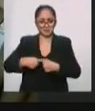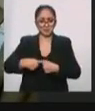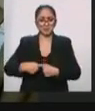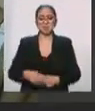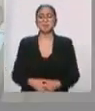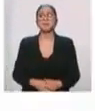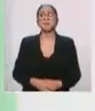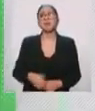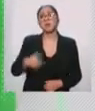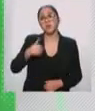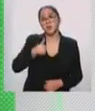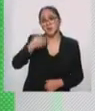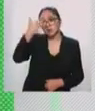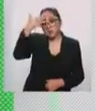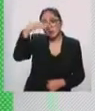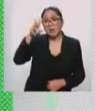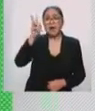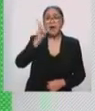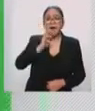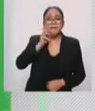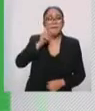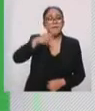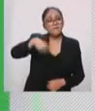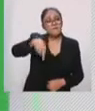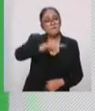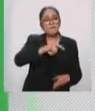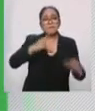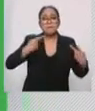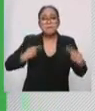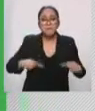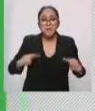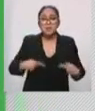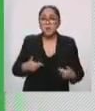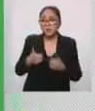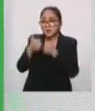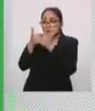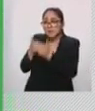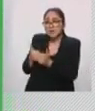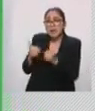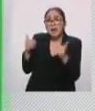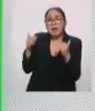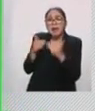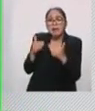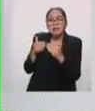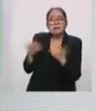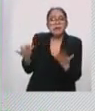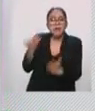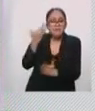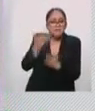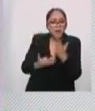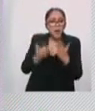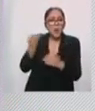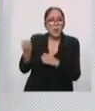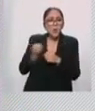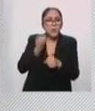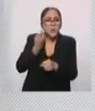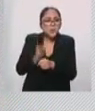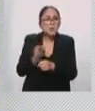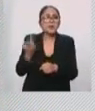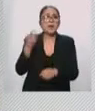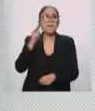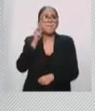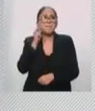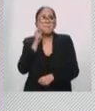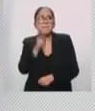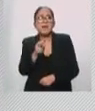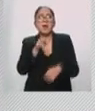pues, será convencer a la gente que durante este tiempo de confinamiento no ha tenido la oportunidad de disfrutar de algún espectáculo,